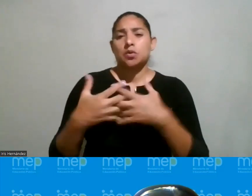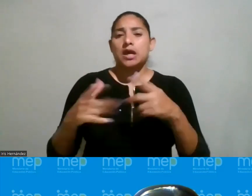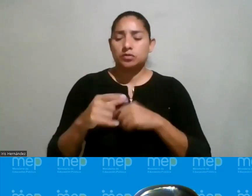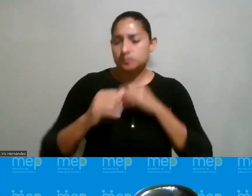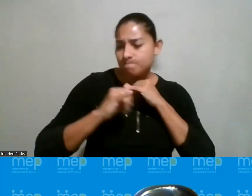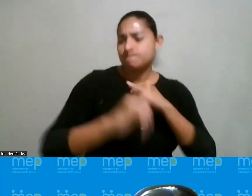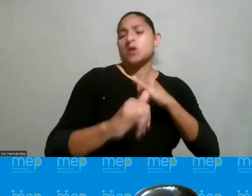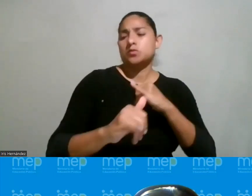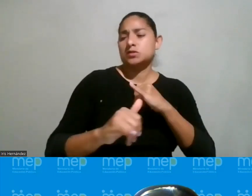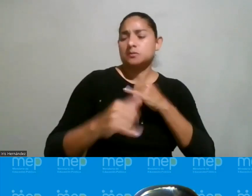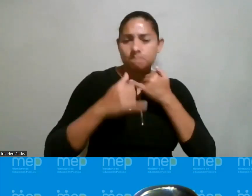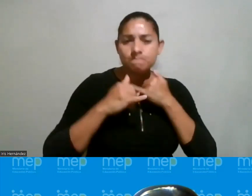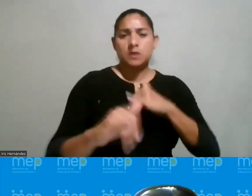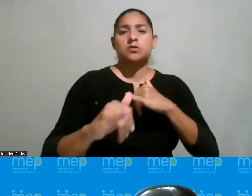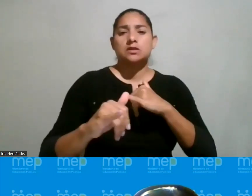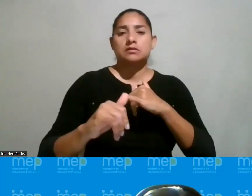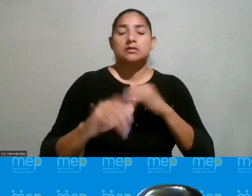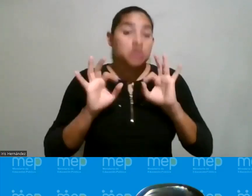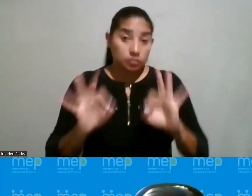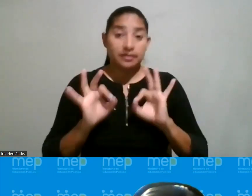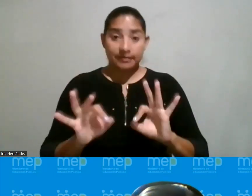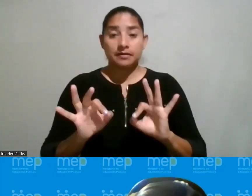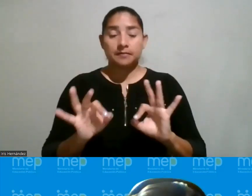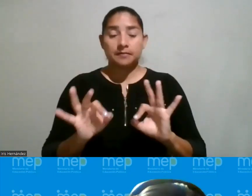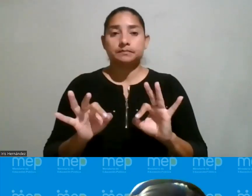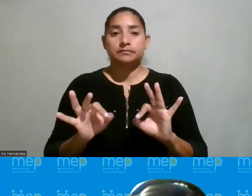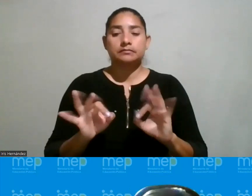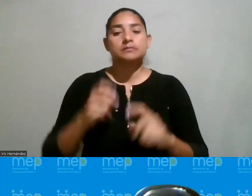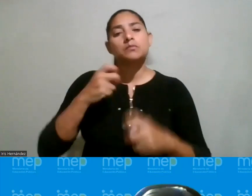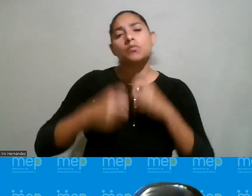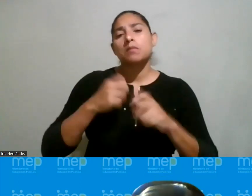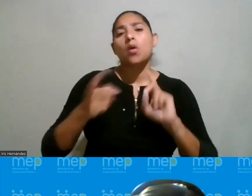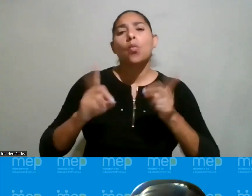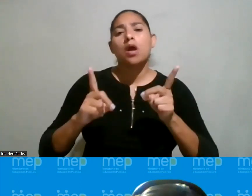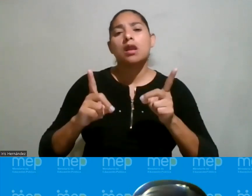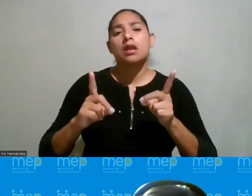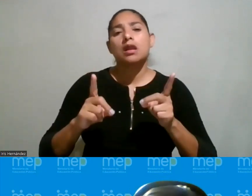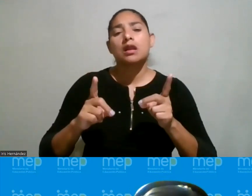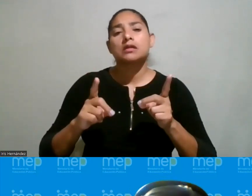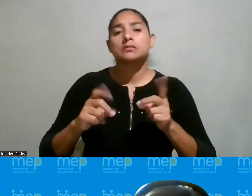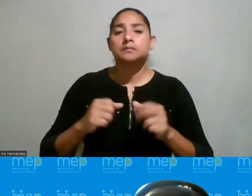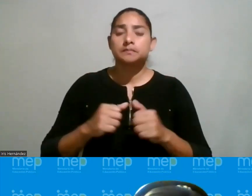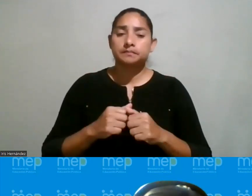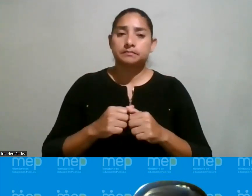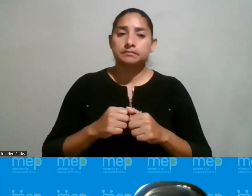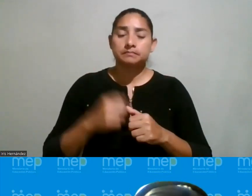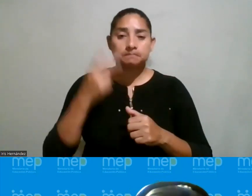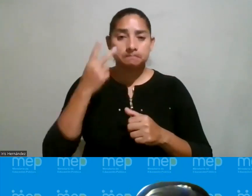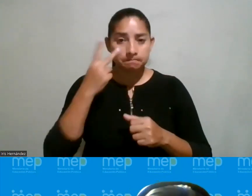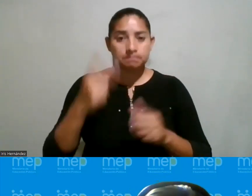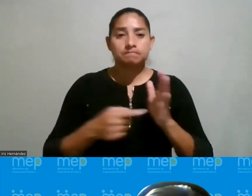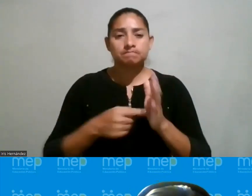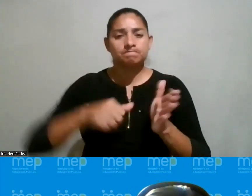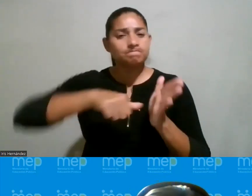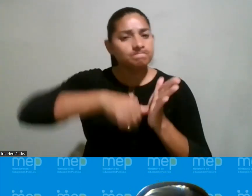denúncielo denúncielo y eso está bien el problema también es que veo que a veces hay mucho énfasis